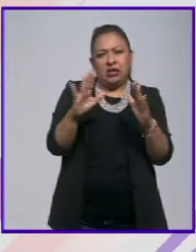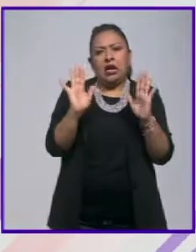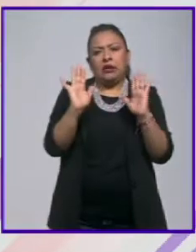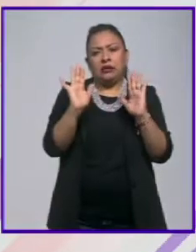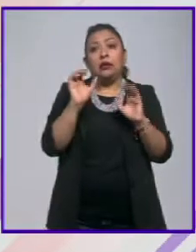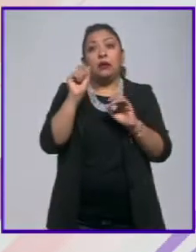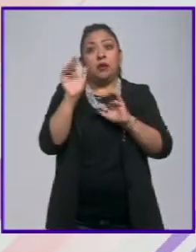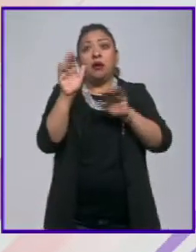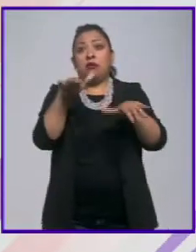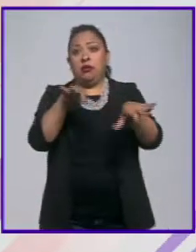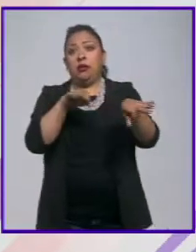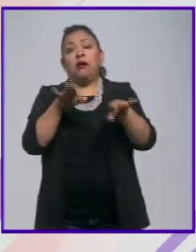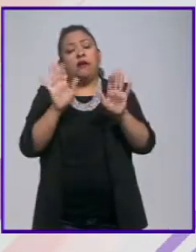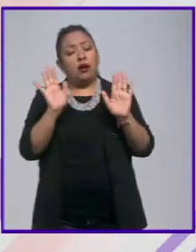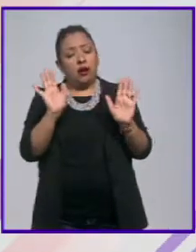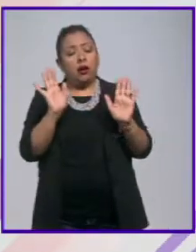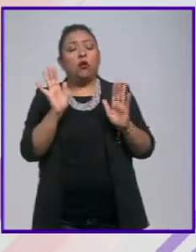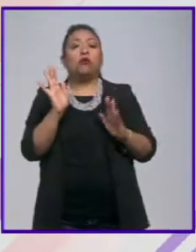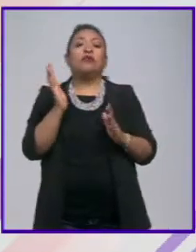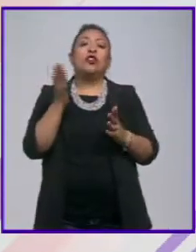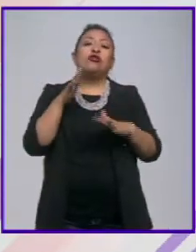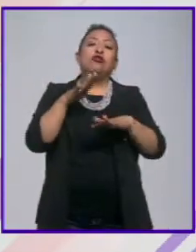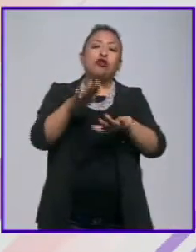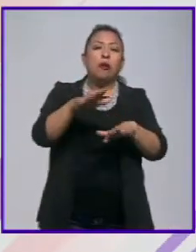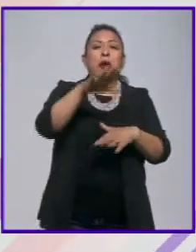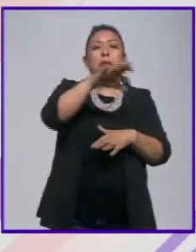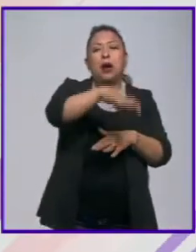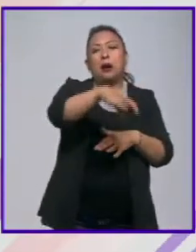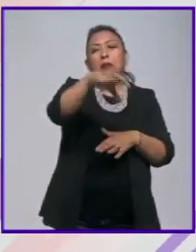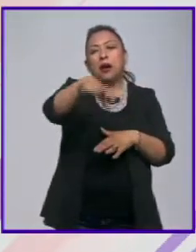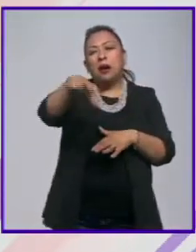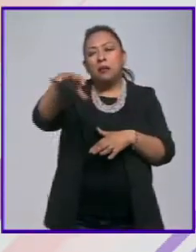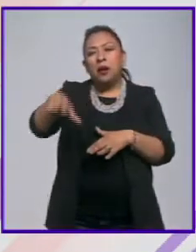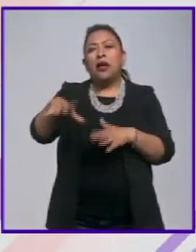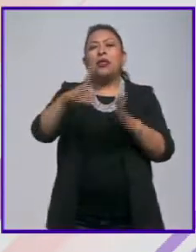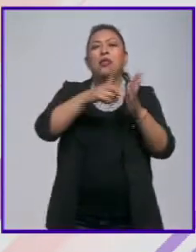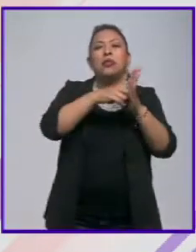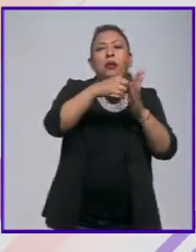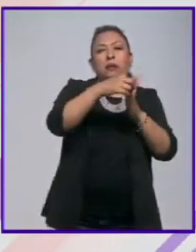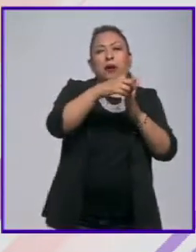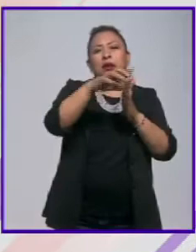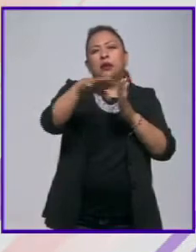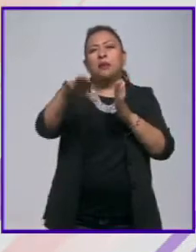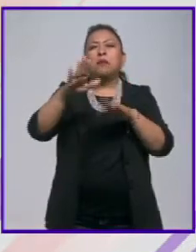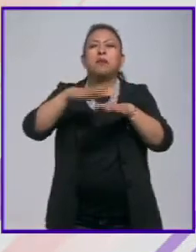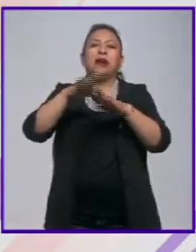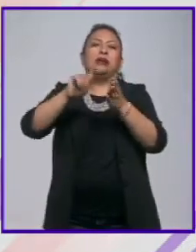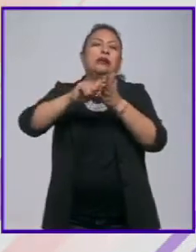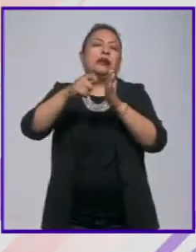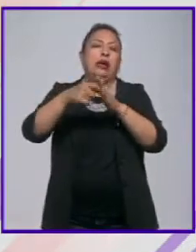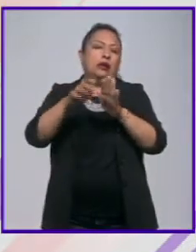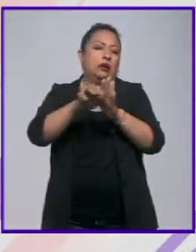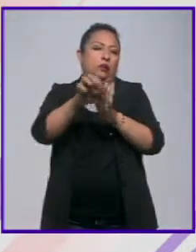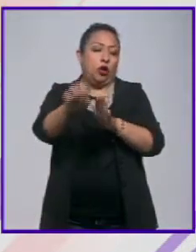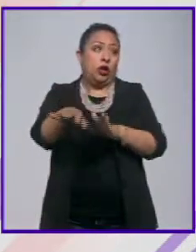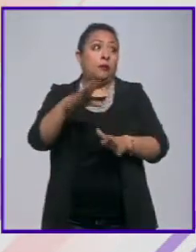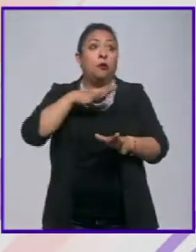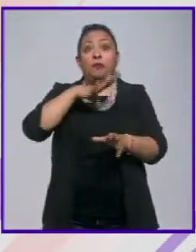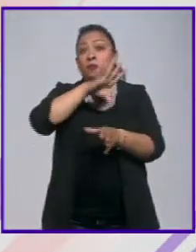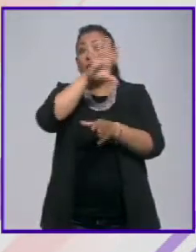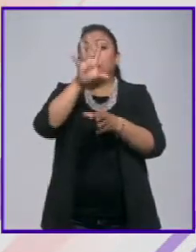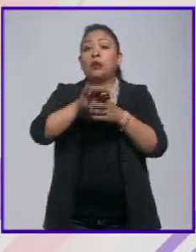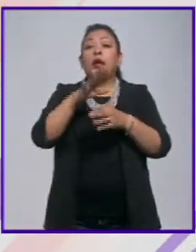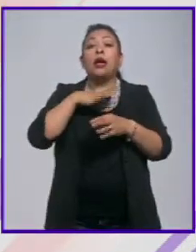laboral, sobre todo, ¿no? En ciertos espacios, ciertos departamentos que son más técnicos, por ejemplo. En total se